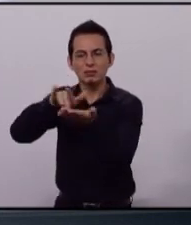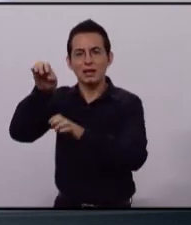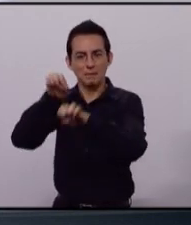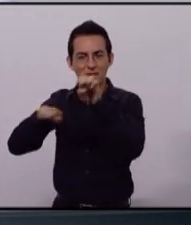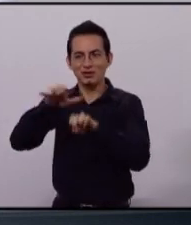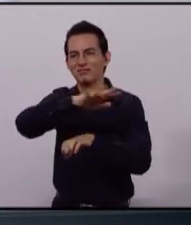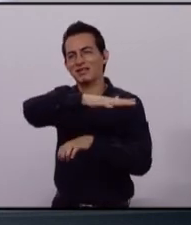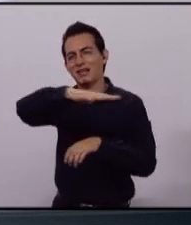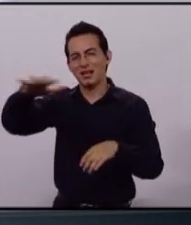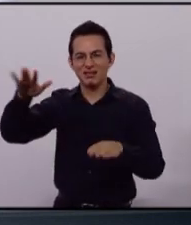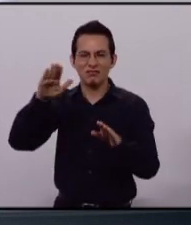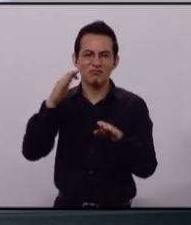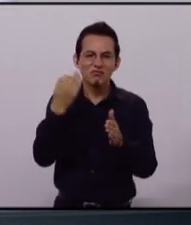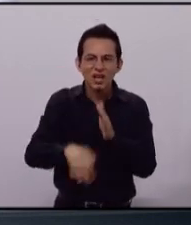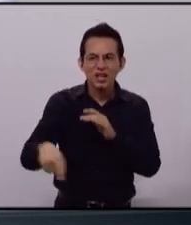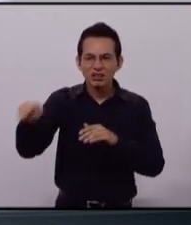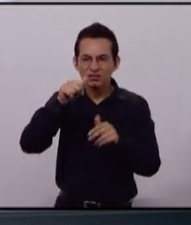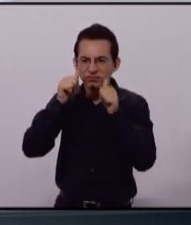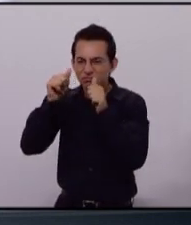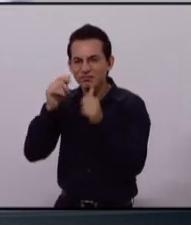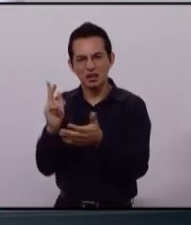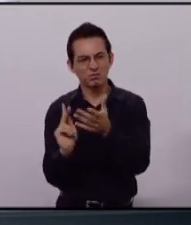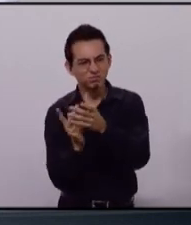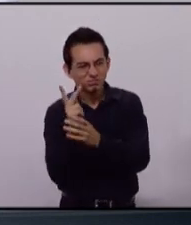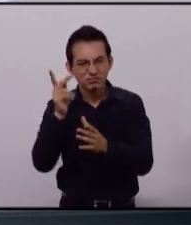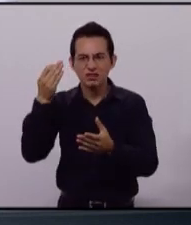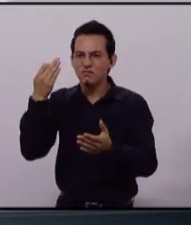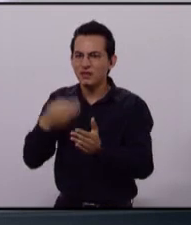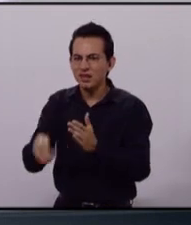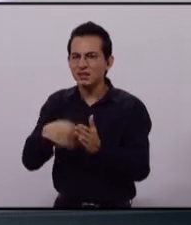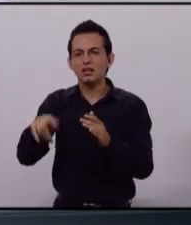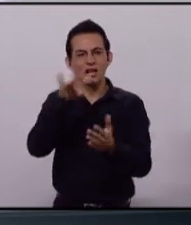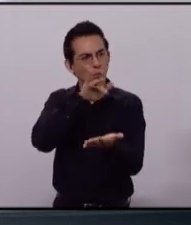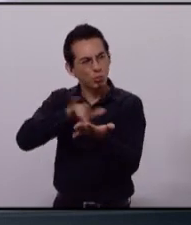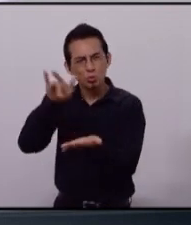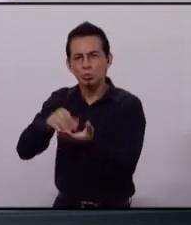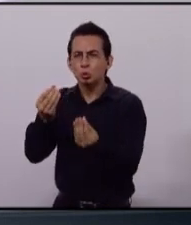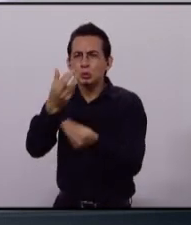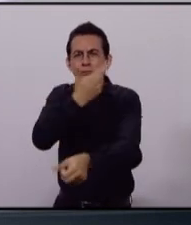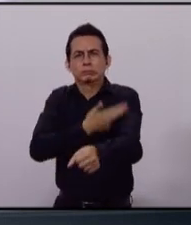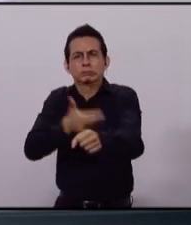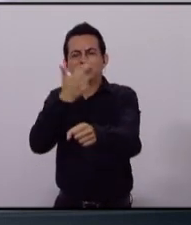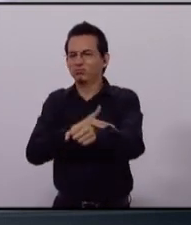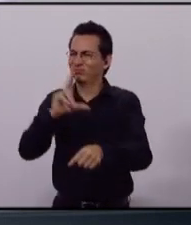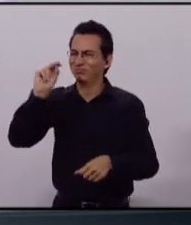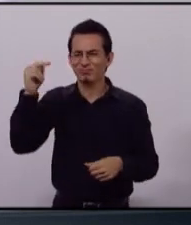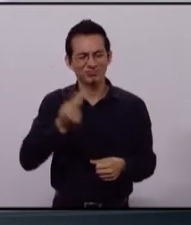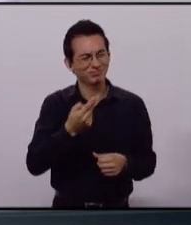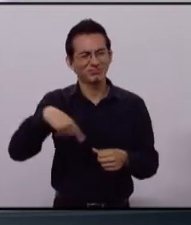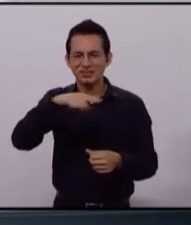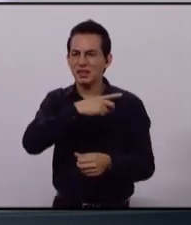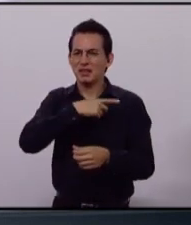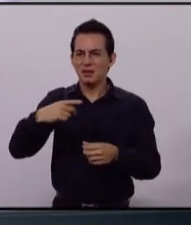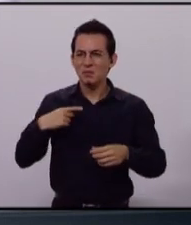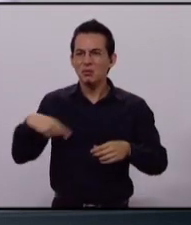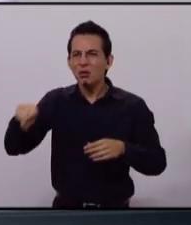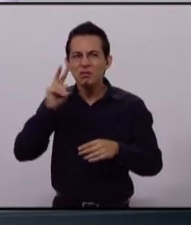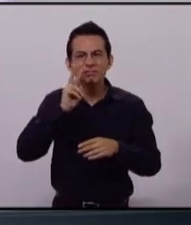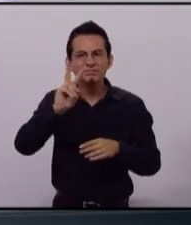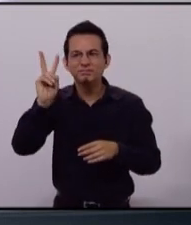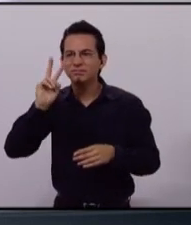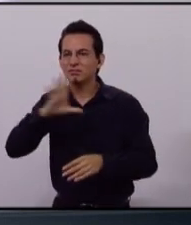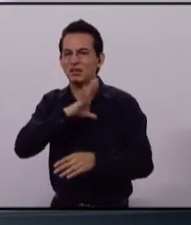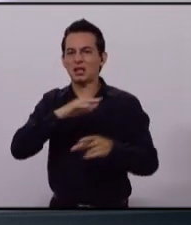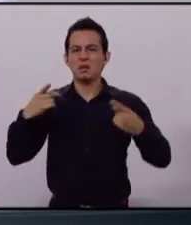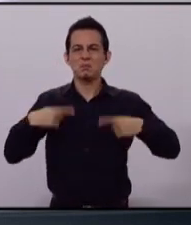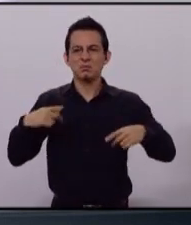zona rural está abandonada y queremos apoyo sin tantos trámites. Vamos a acabar con los liderazgos que hoy